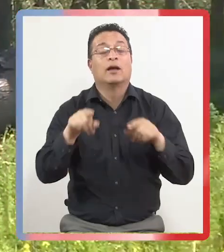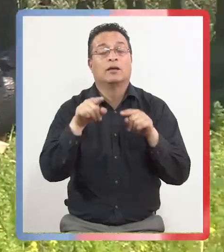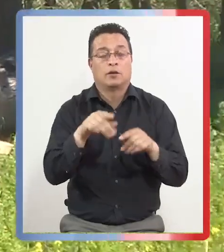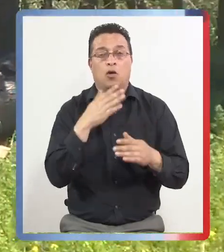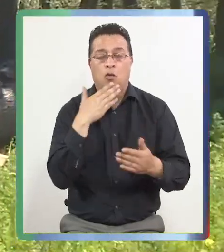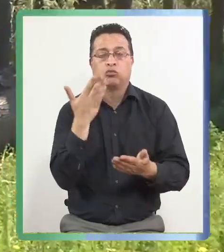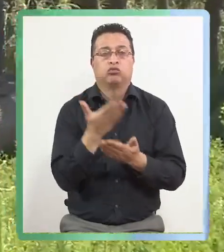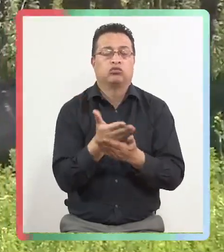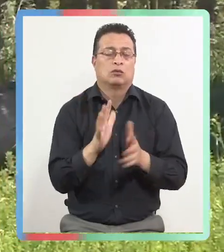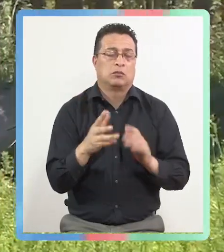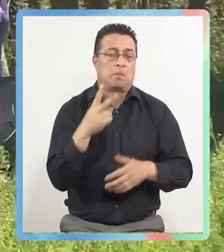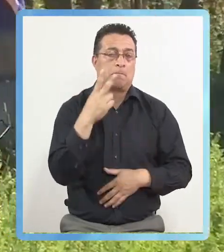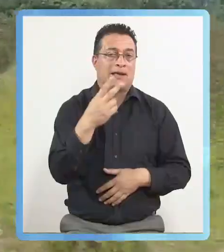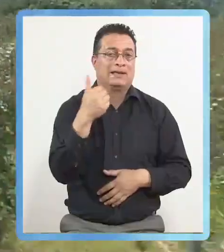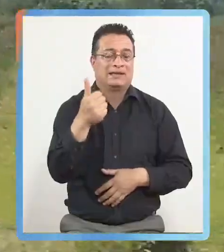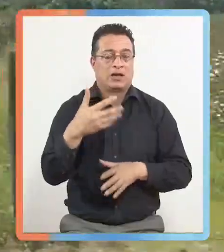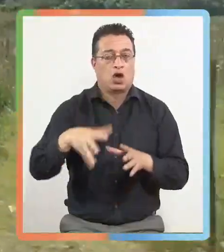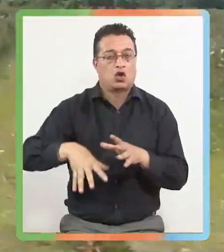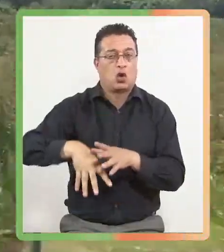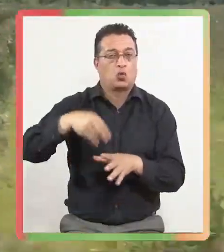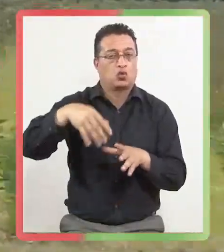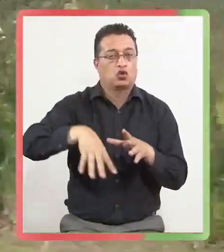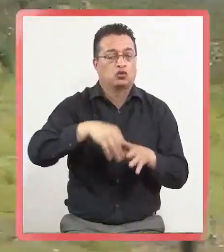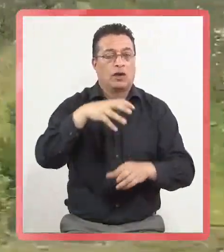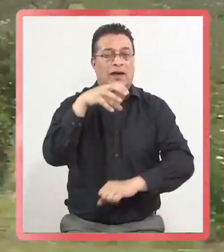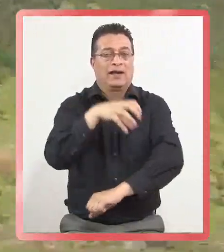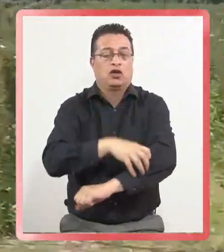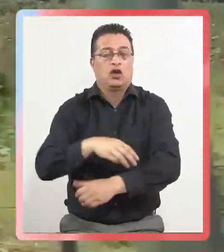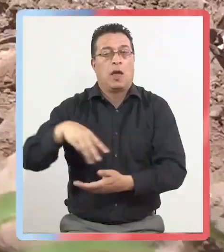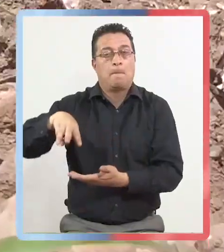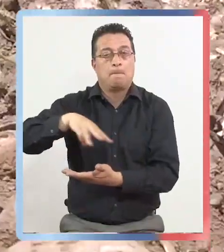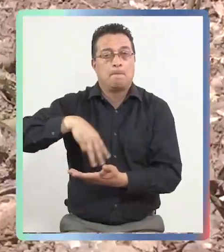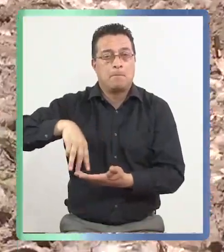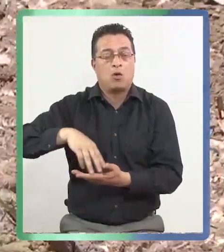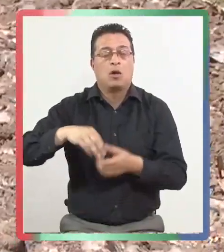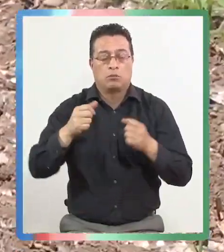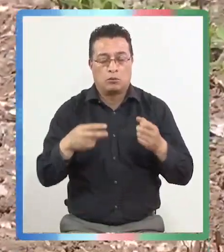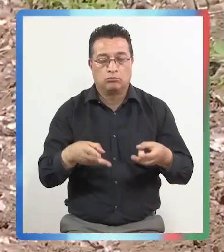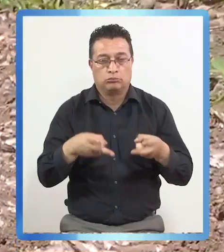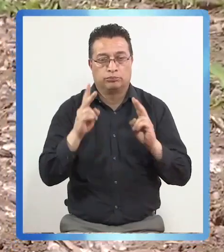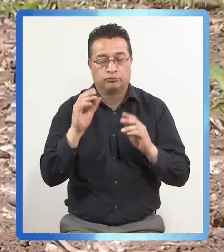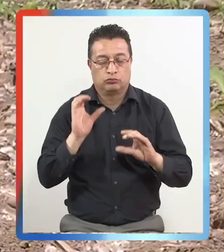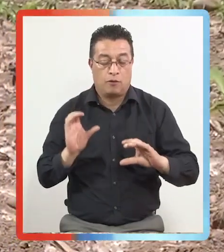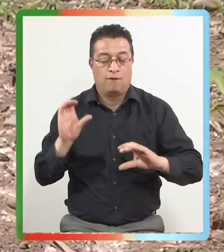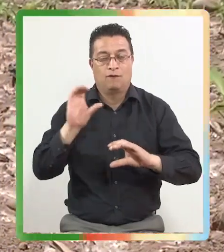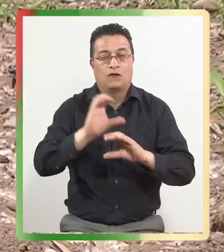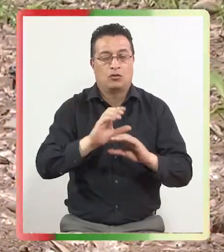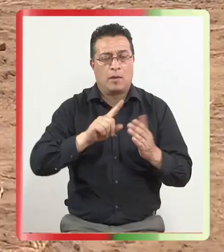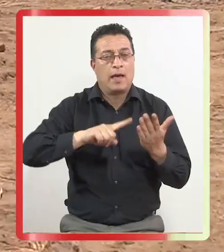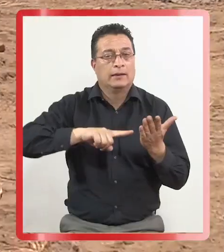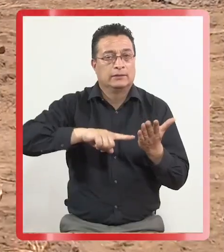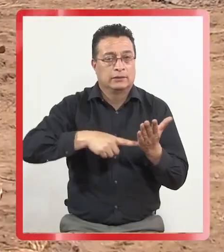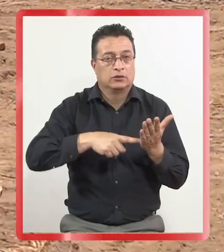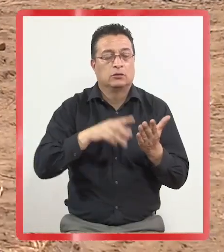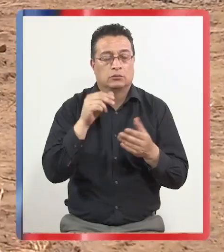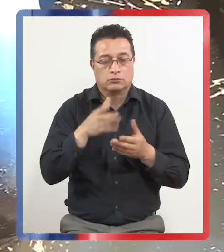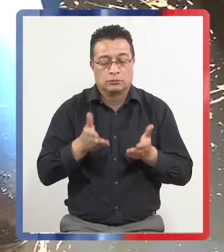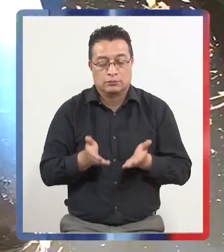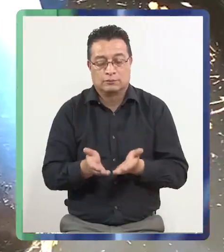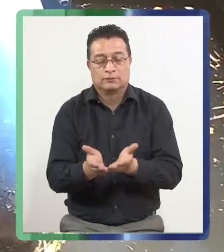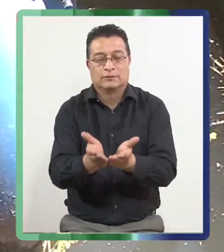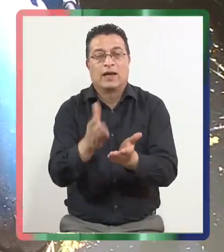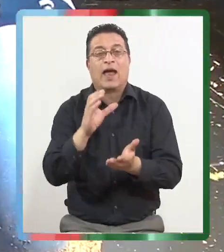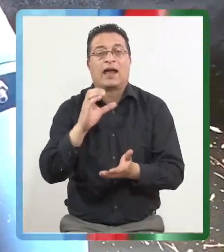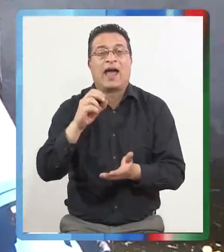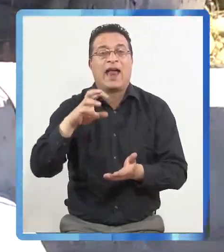postulación de alrededor de 26 concursos a la región del Maule, permitiendo con ello bonificar la tecnificación, los revestimientos